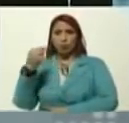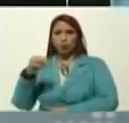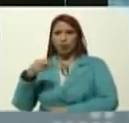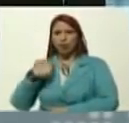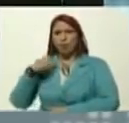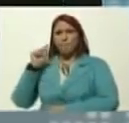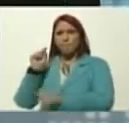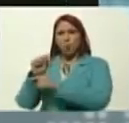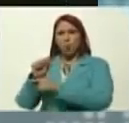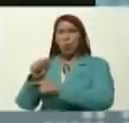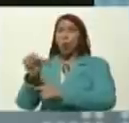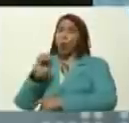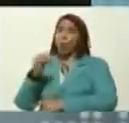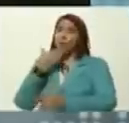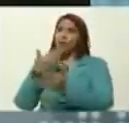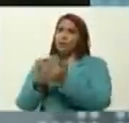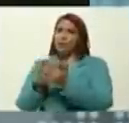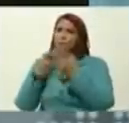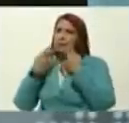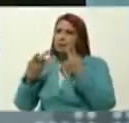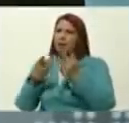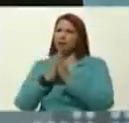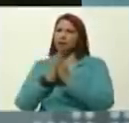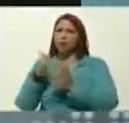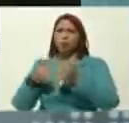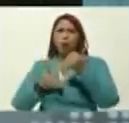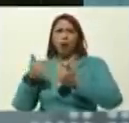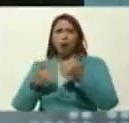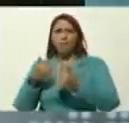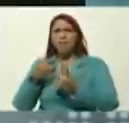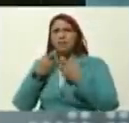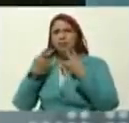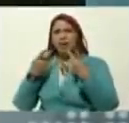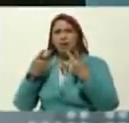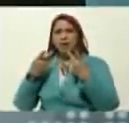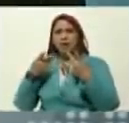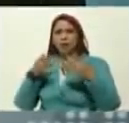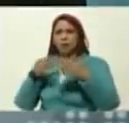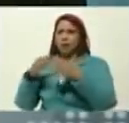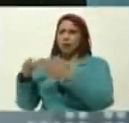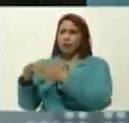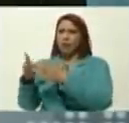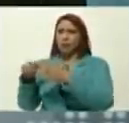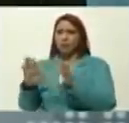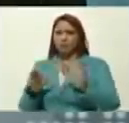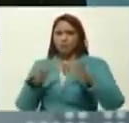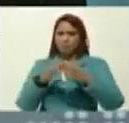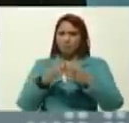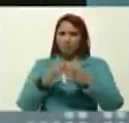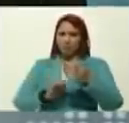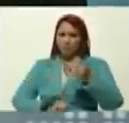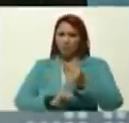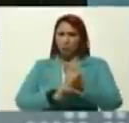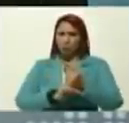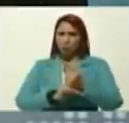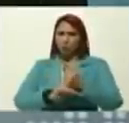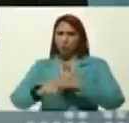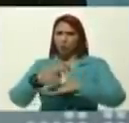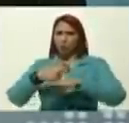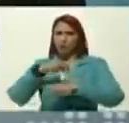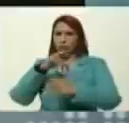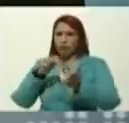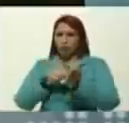preguntaría a usted, o le pediría, un mensaje, cuál es el mensaje, a esos sectores, al sector, que apoya, al gobierno